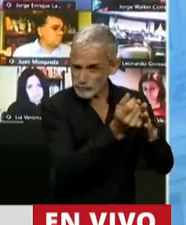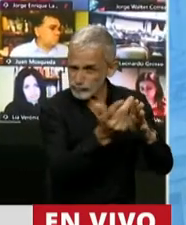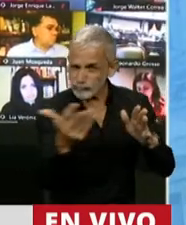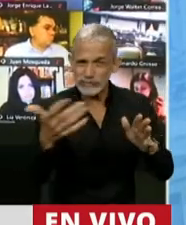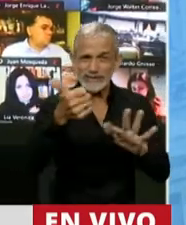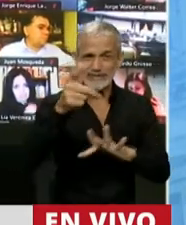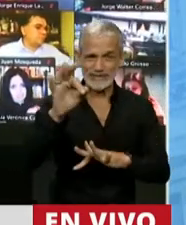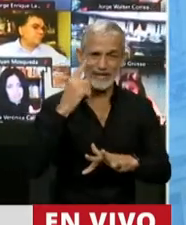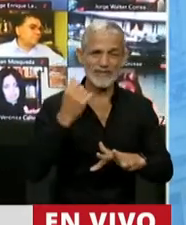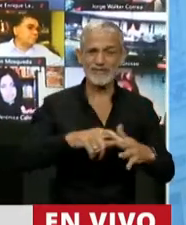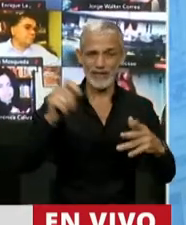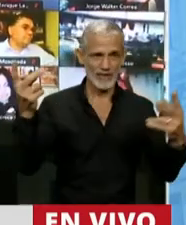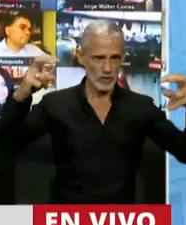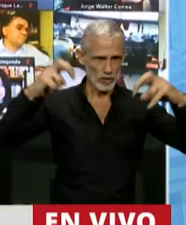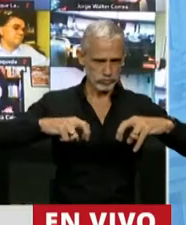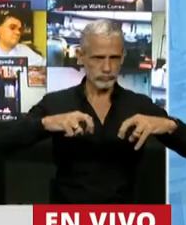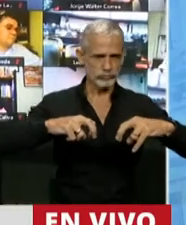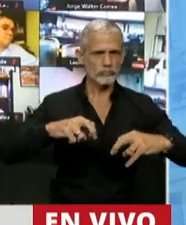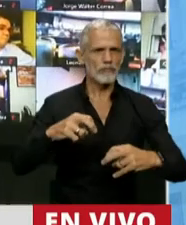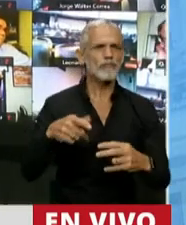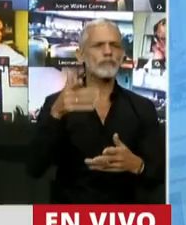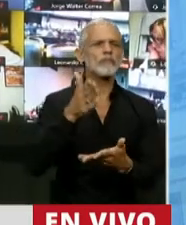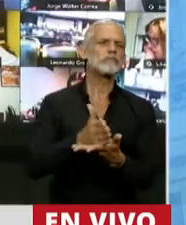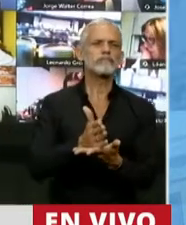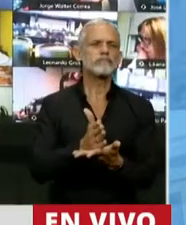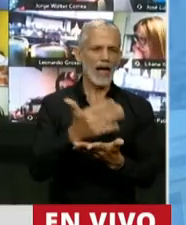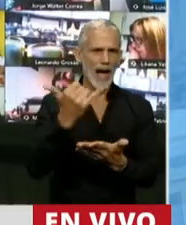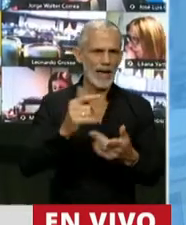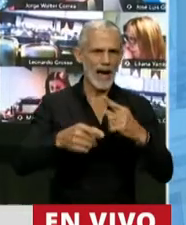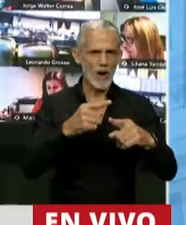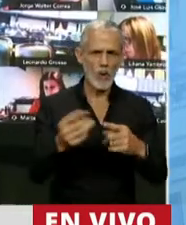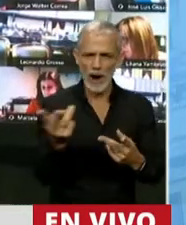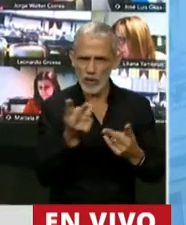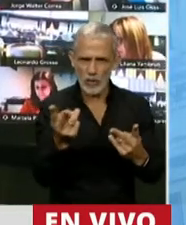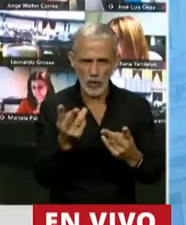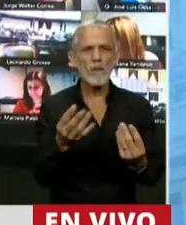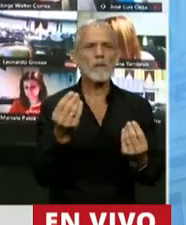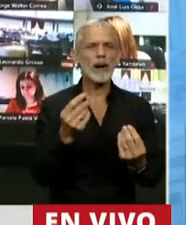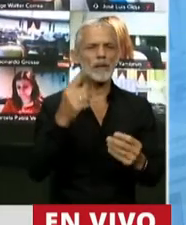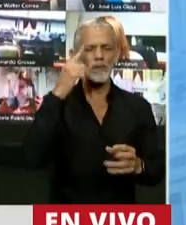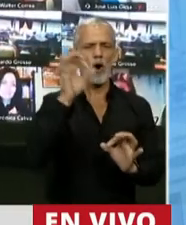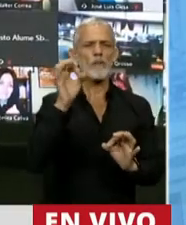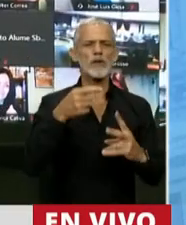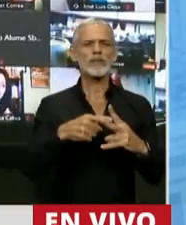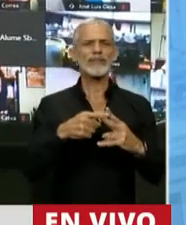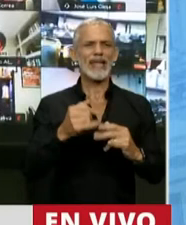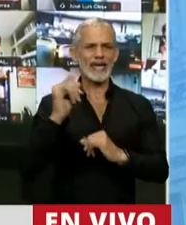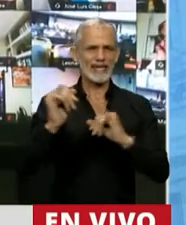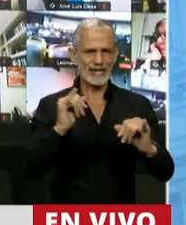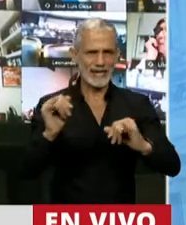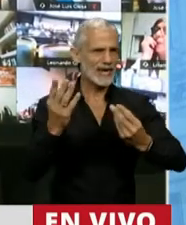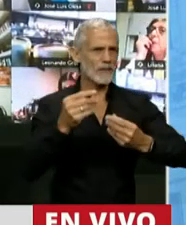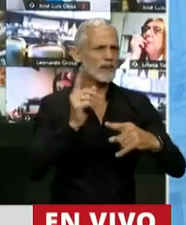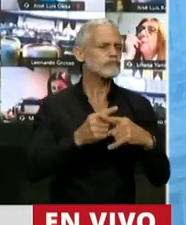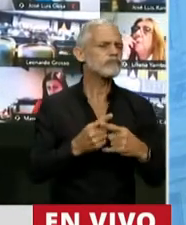La Comisión Federal de Impuestos, CFI, tomará intervención en el proceso de acuerdo a efectos de emitir una opinión técnica para la